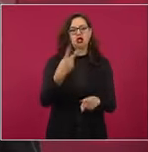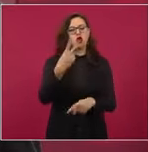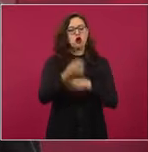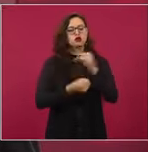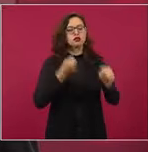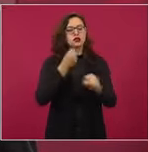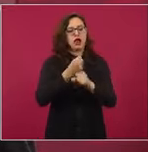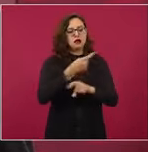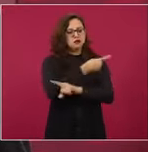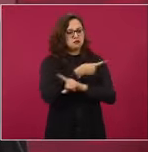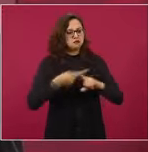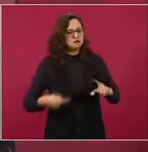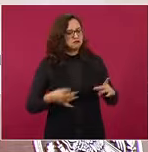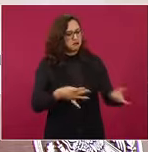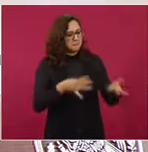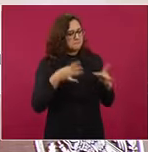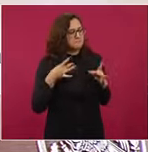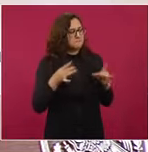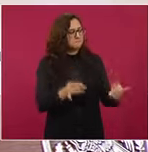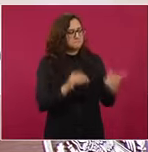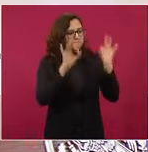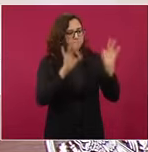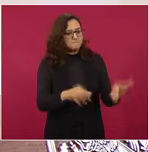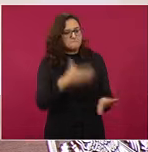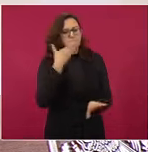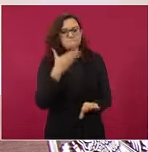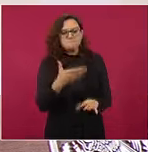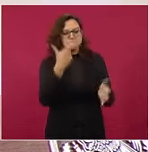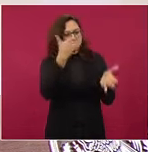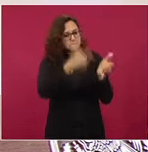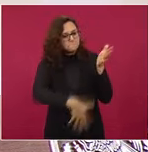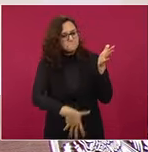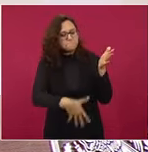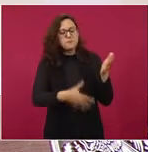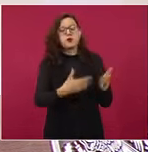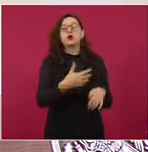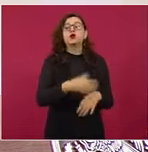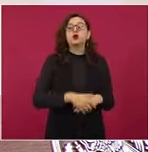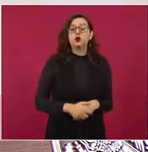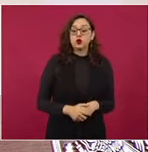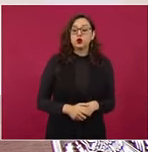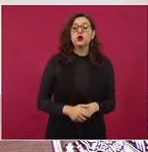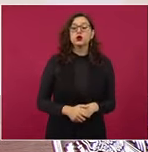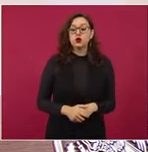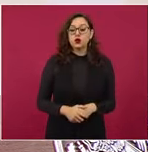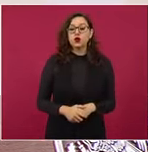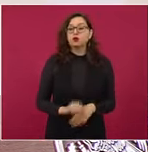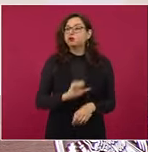con precios bajos, ¿dónde?